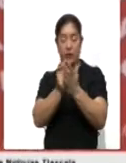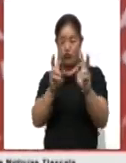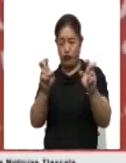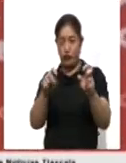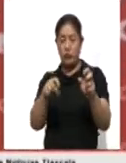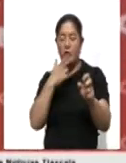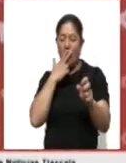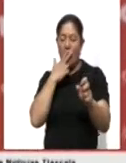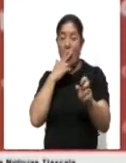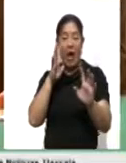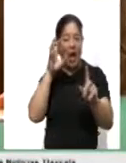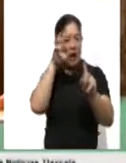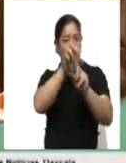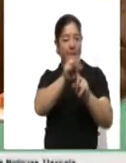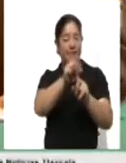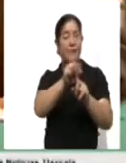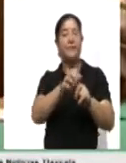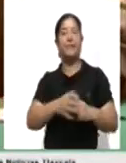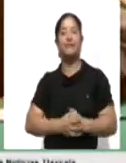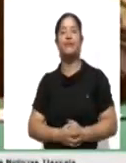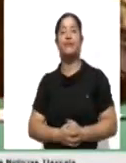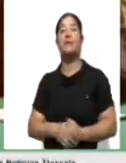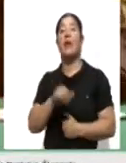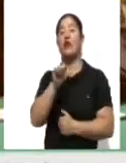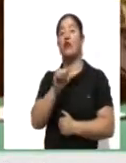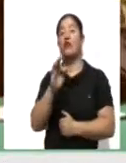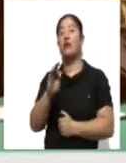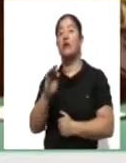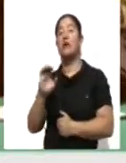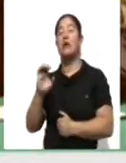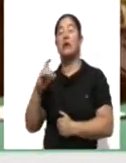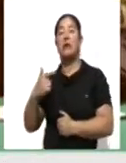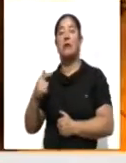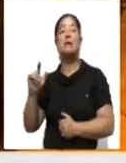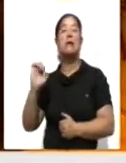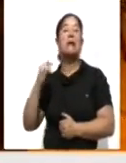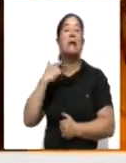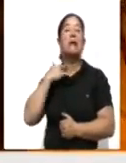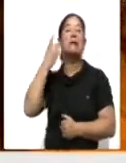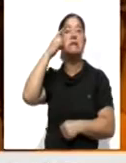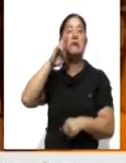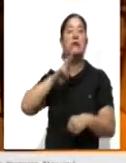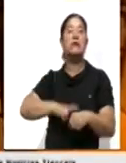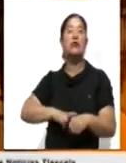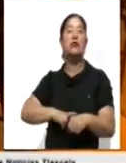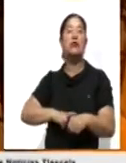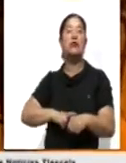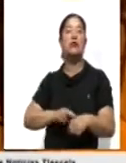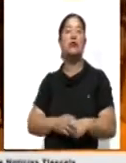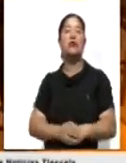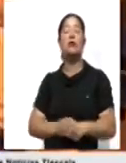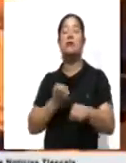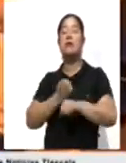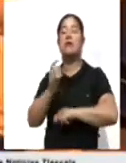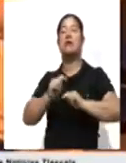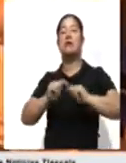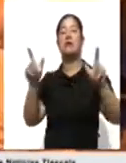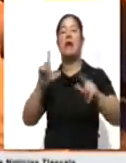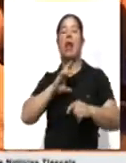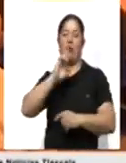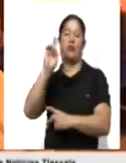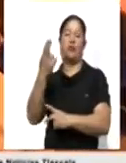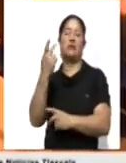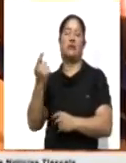Anhelo Alcanzado, escrito por Antonio Flores Gracia, exdirector general del Instituto de Estudios Superiores del Estado de Tlaxcala.